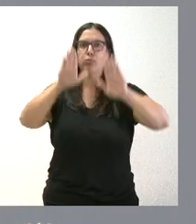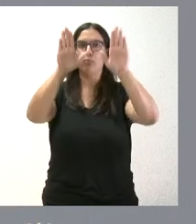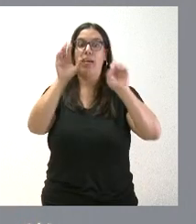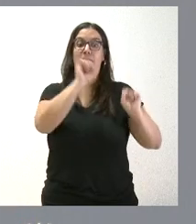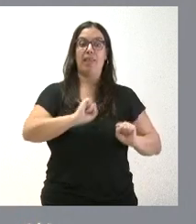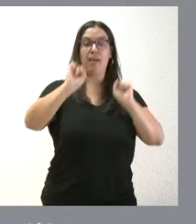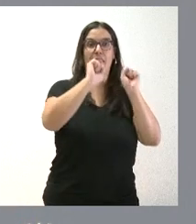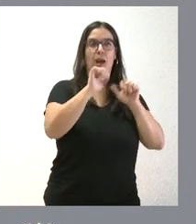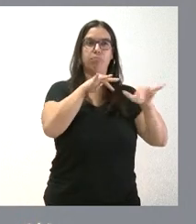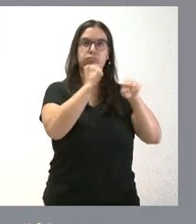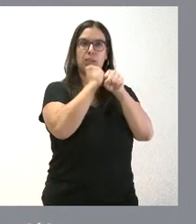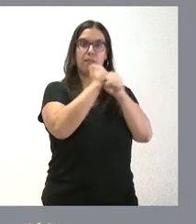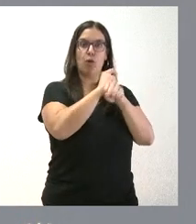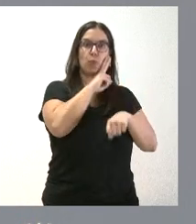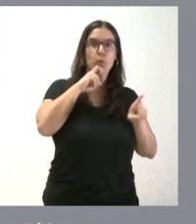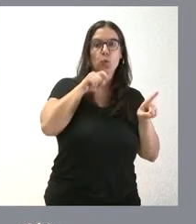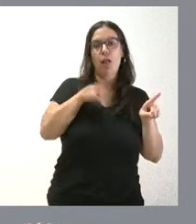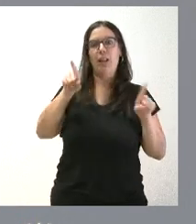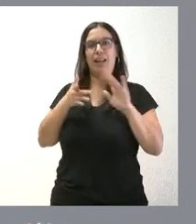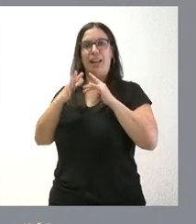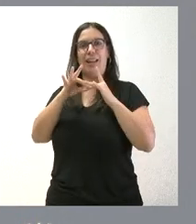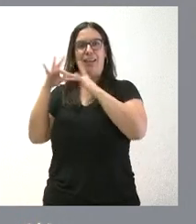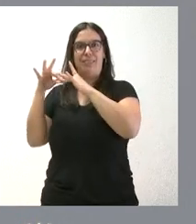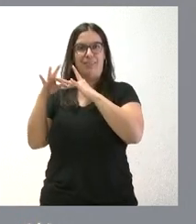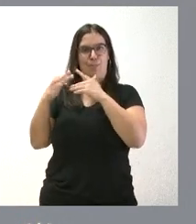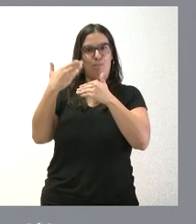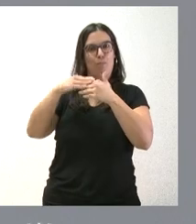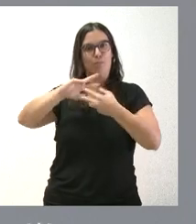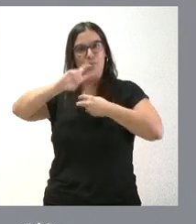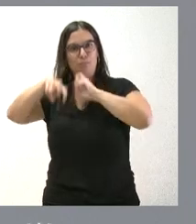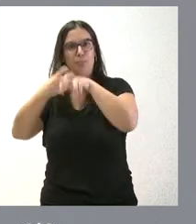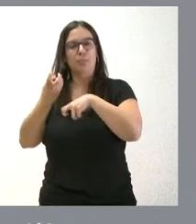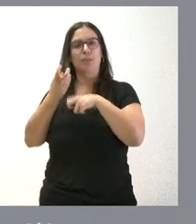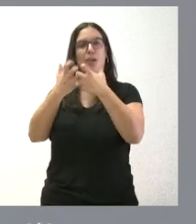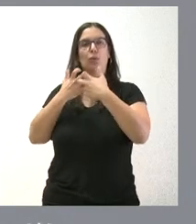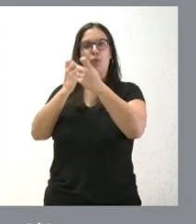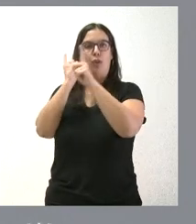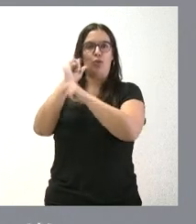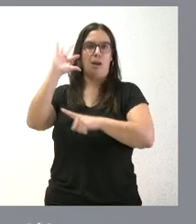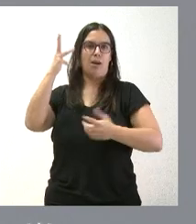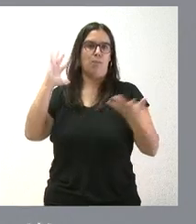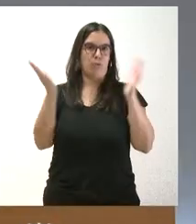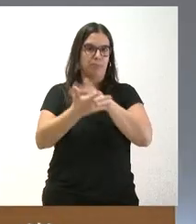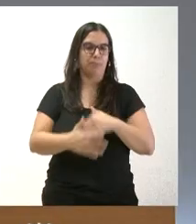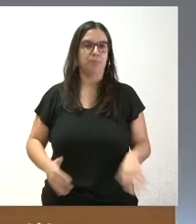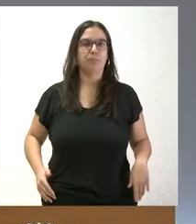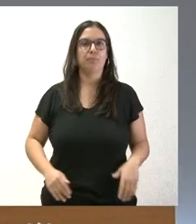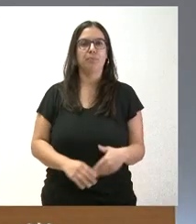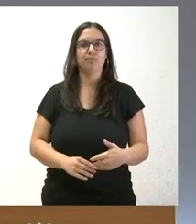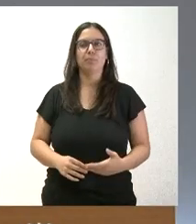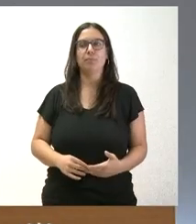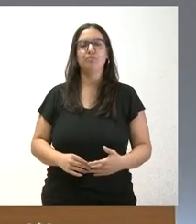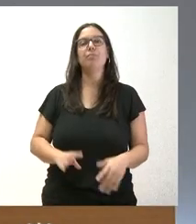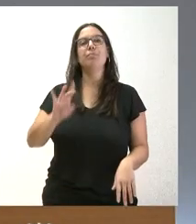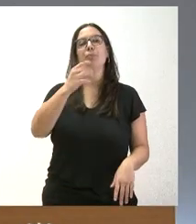con el liderazgo de Castilla y León en la modernización y en la lucha contra los efectos del cambio del clima. Sí, buenos